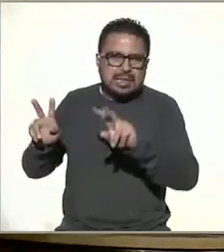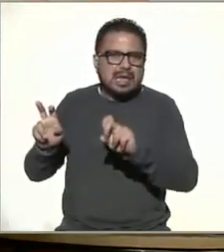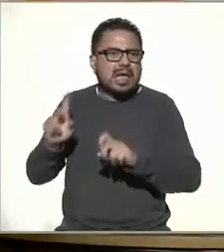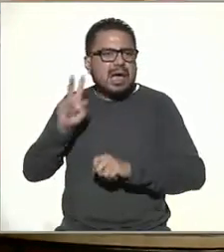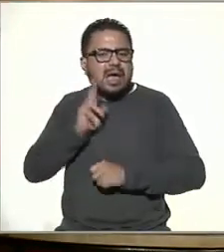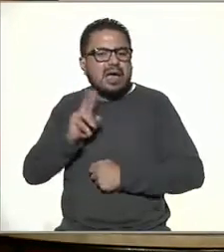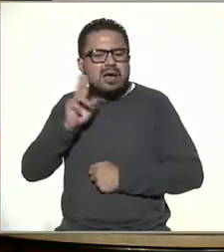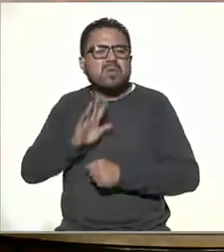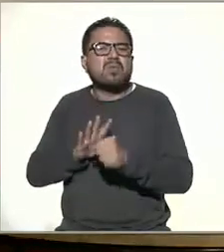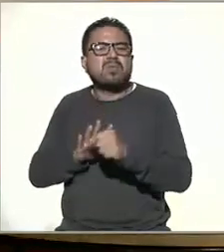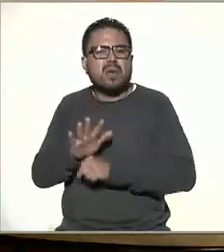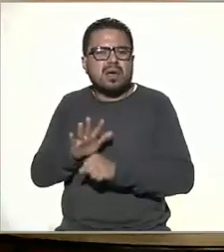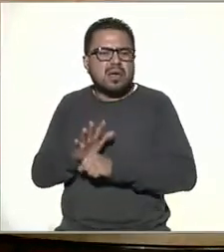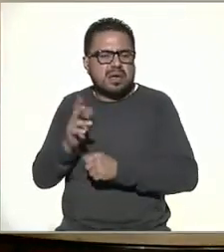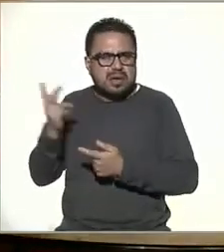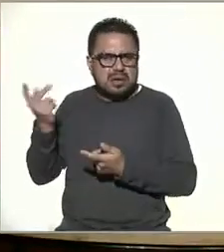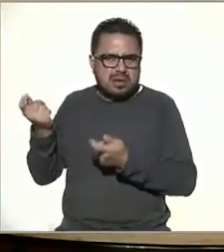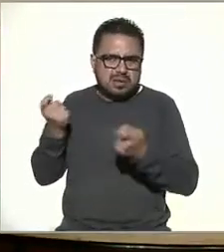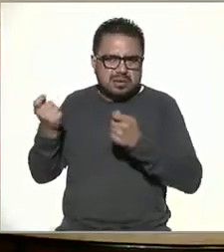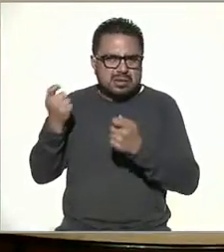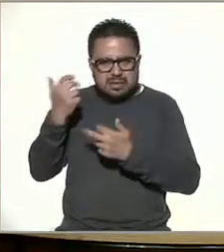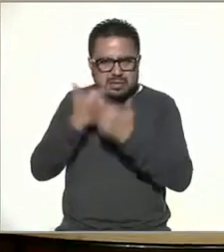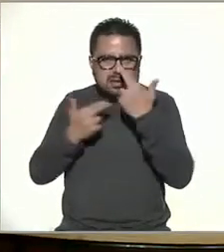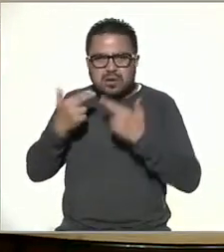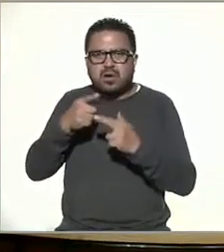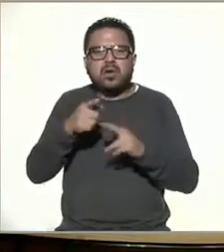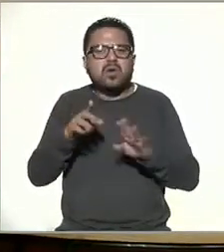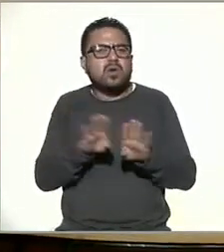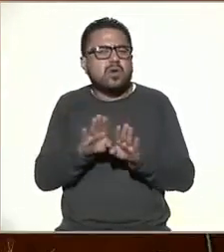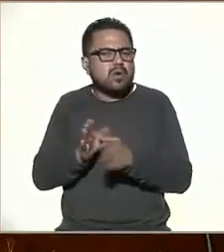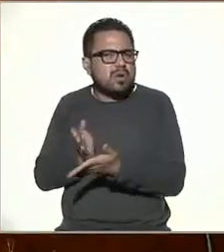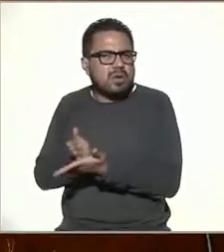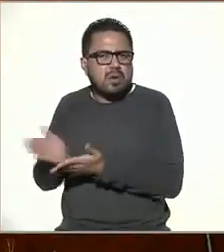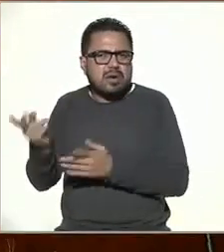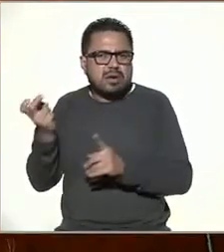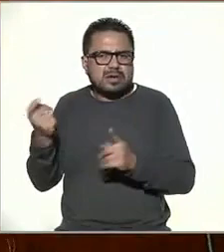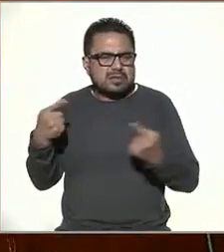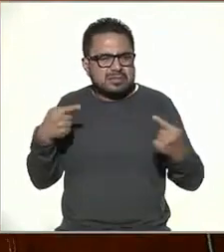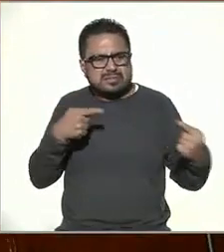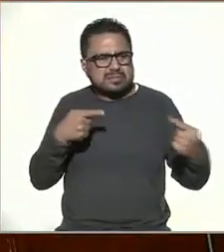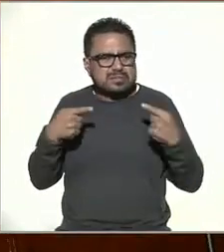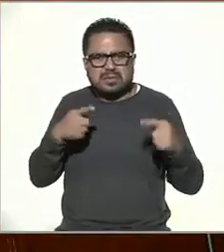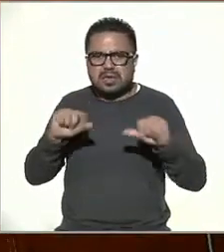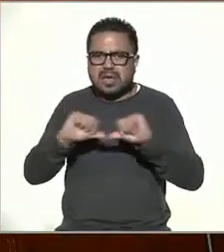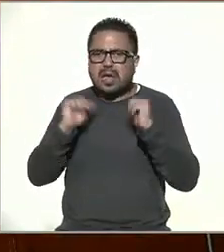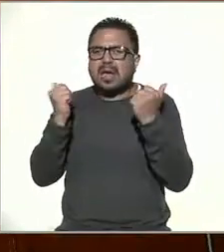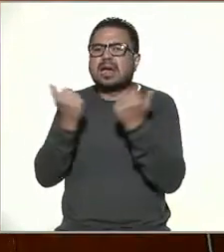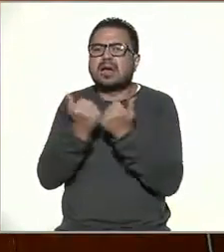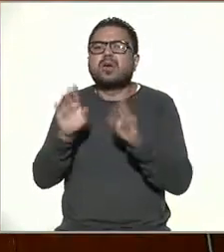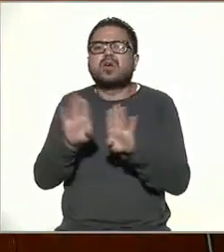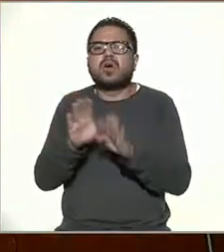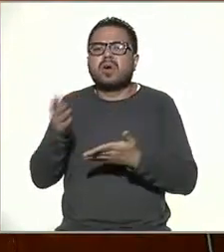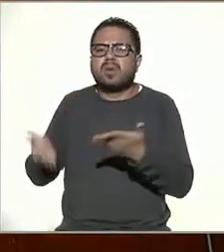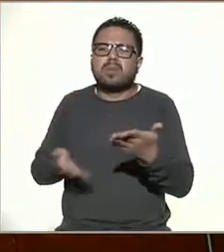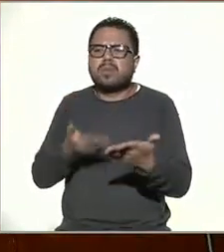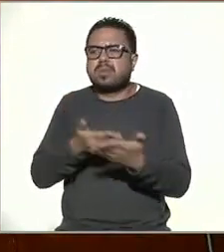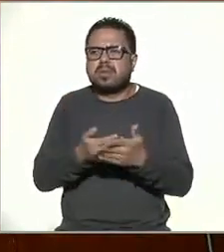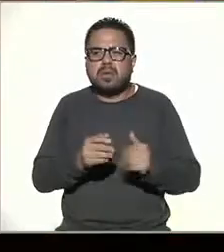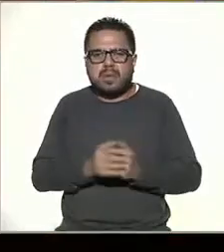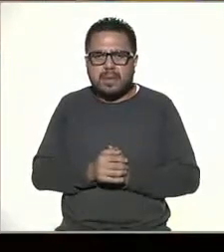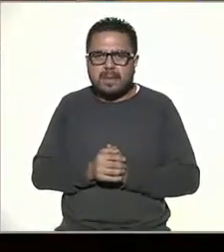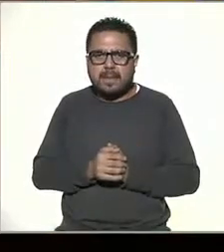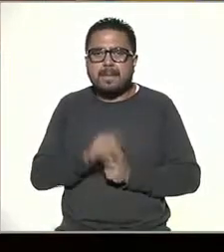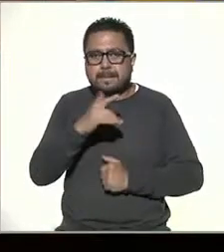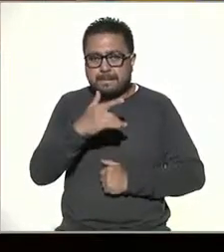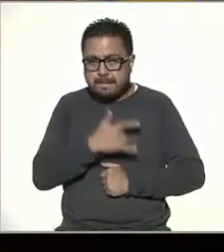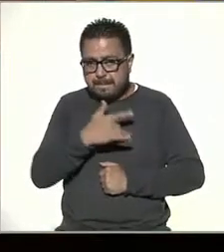temas están regulados y cuáles no ¿y cómo le entran a esa discusión en la asociación? ¿cómo la plantean? ¿te